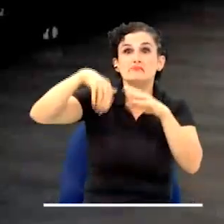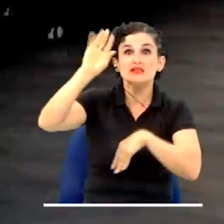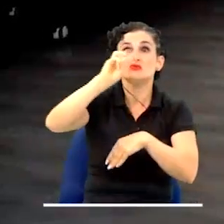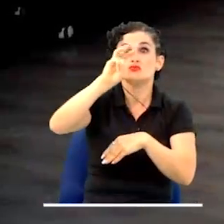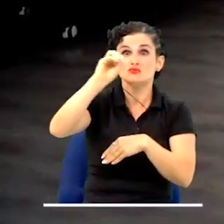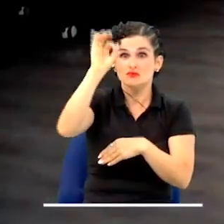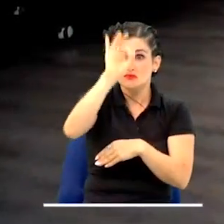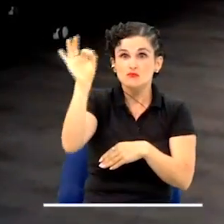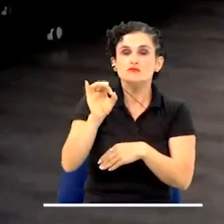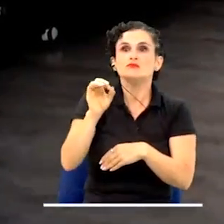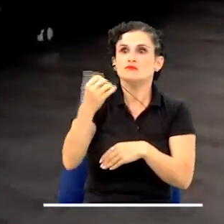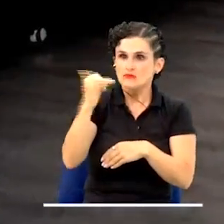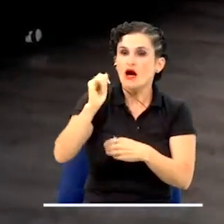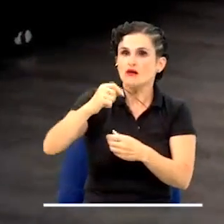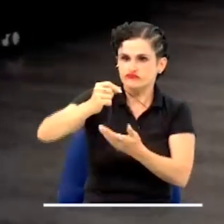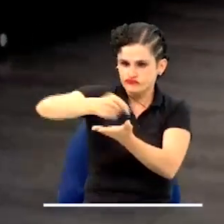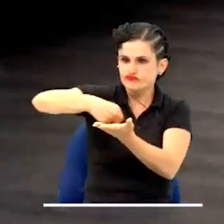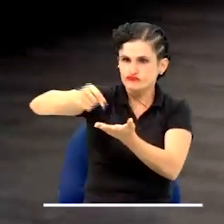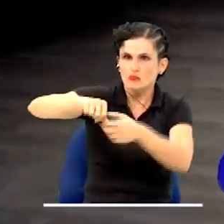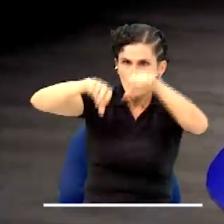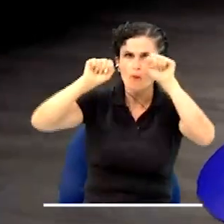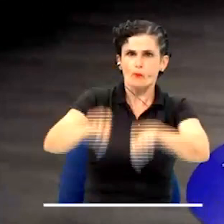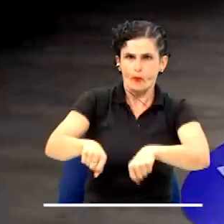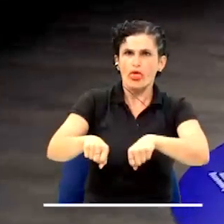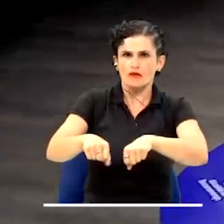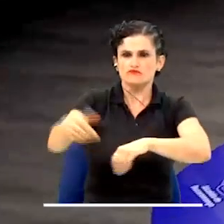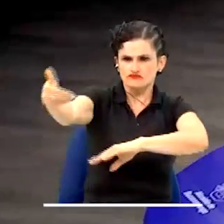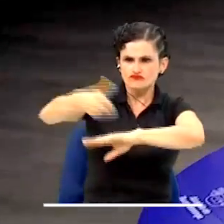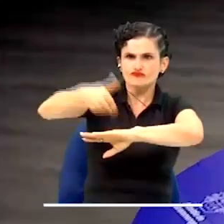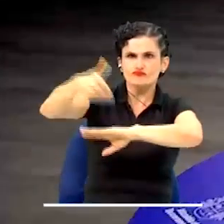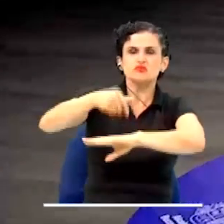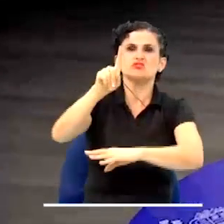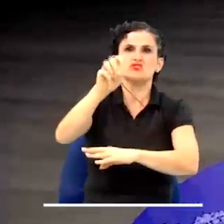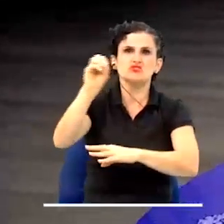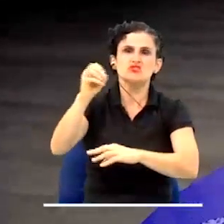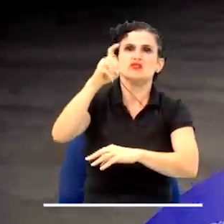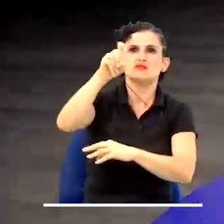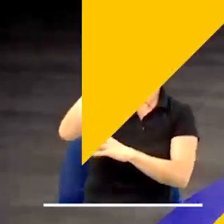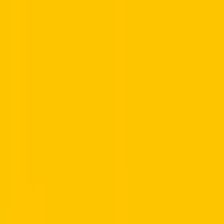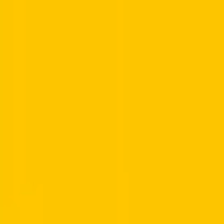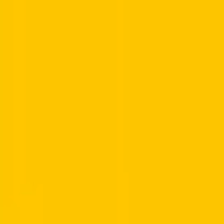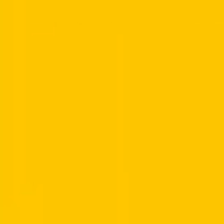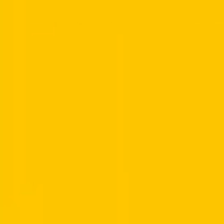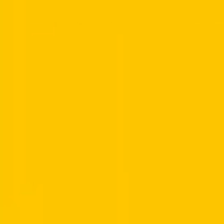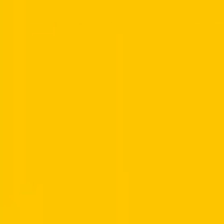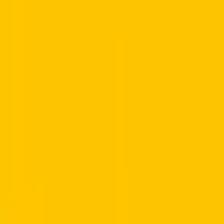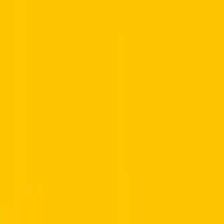% son habilitados. Es decir, pueden concursar más de 60 o 65 proponentes.